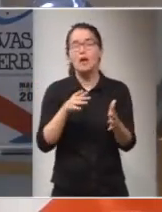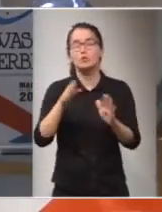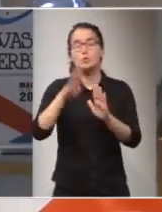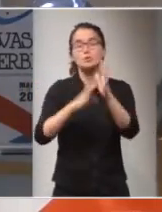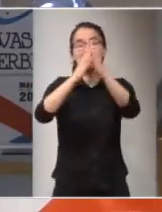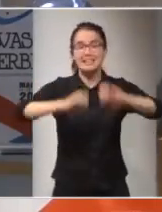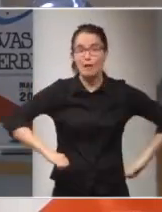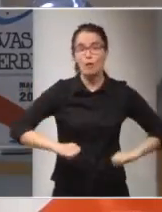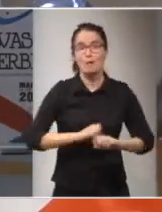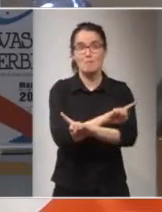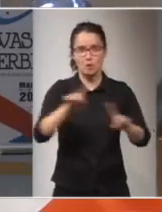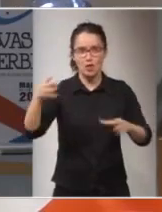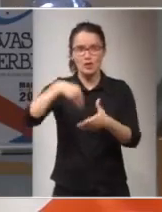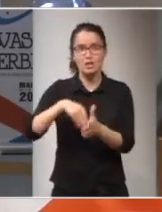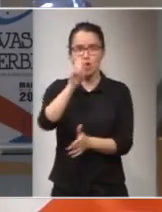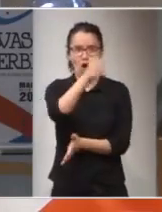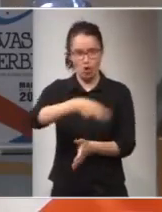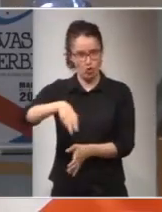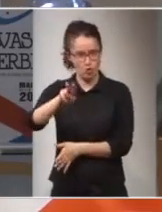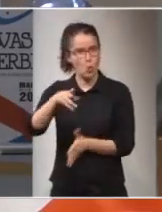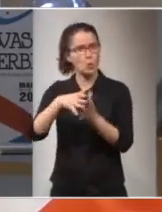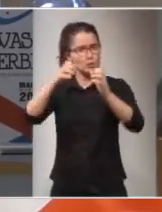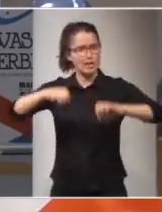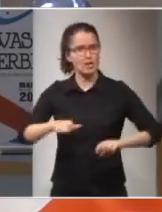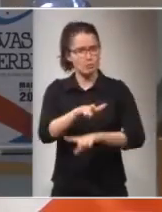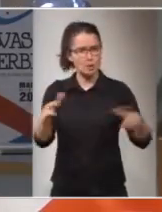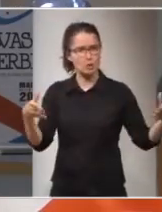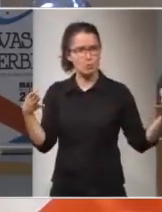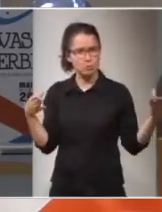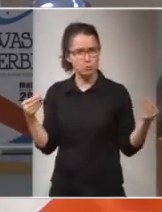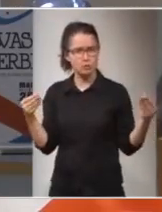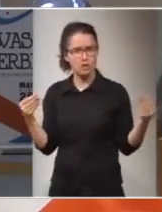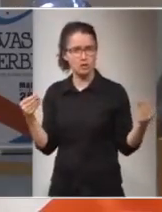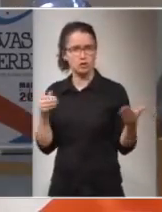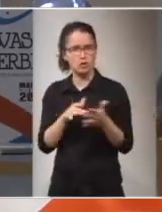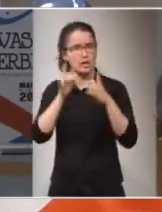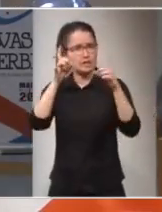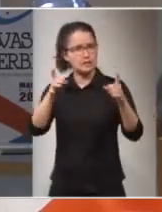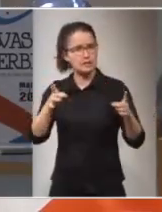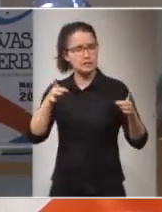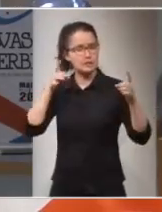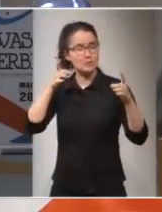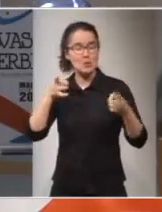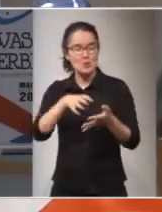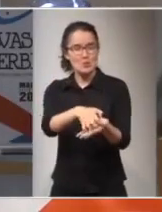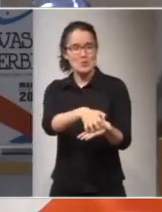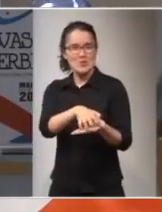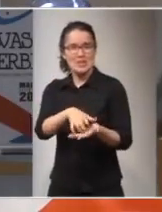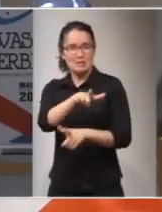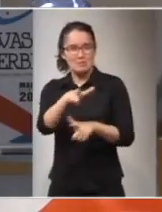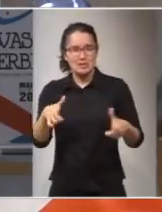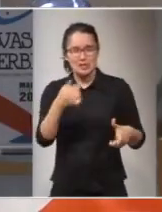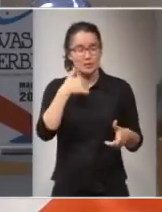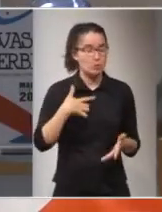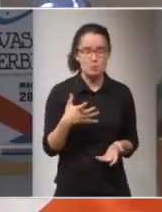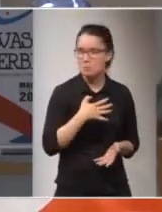un tratado que mucha gente que al que enfrentamos mucho escepticismo con el que mucha gente nos dijo